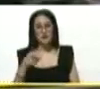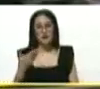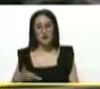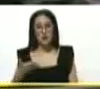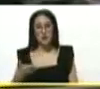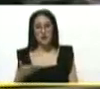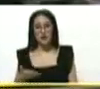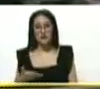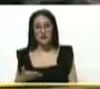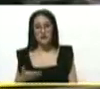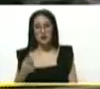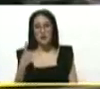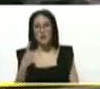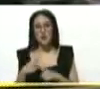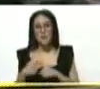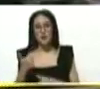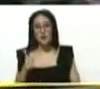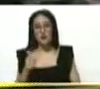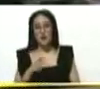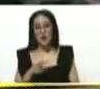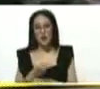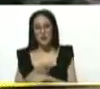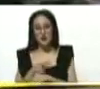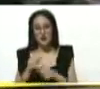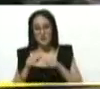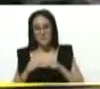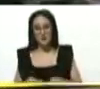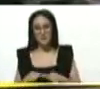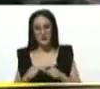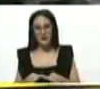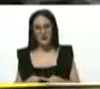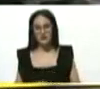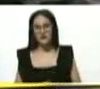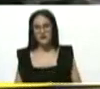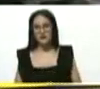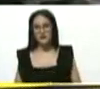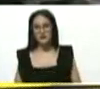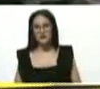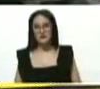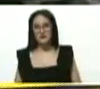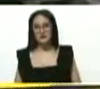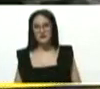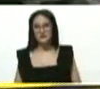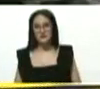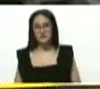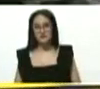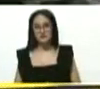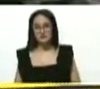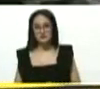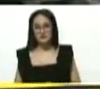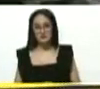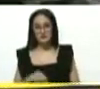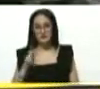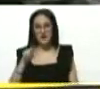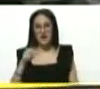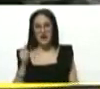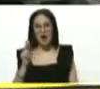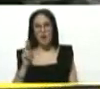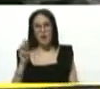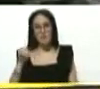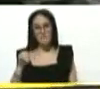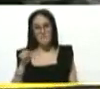estar alimentando el uno por diez del buen gobierno de manera permanente. A Naúm le pasó. Naúm fue una comunidad,